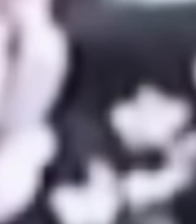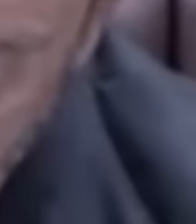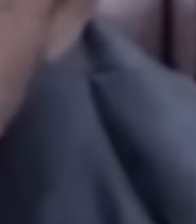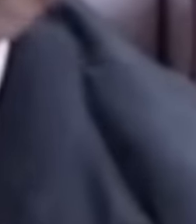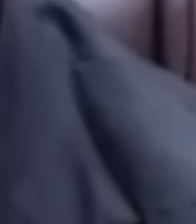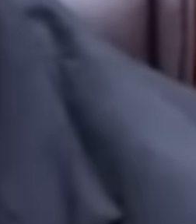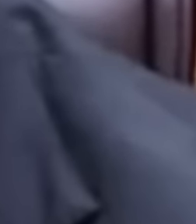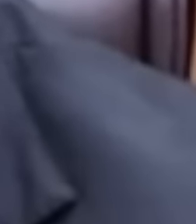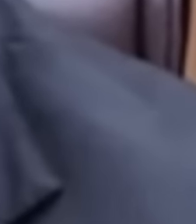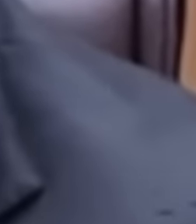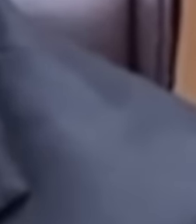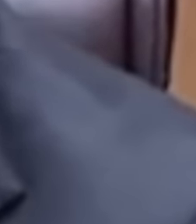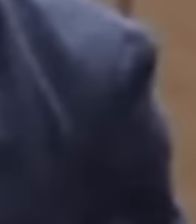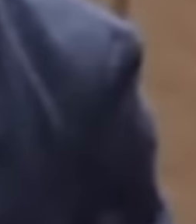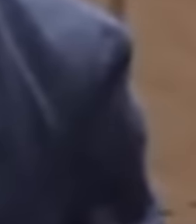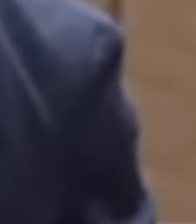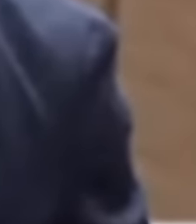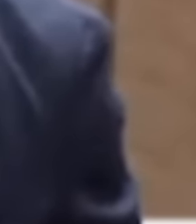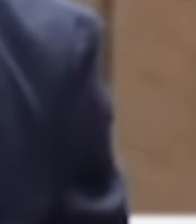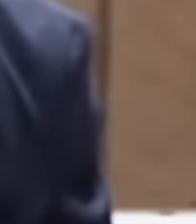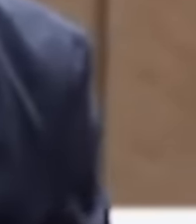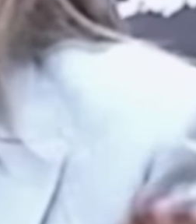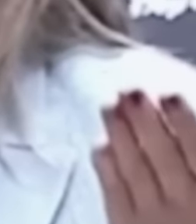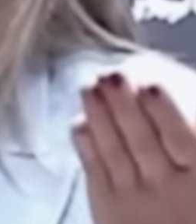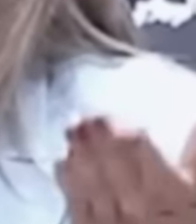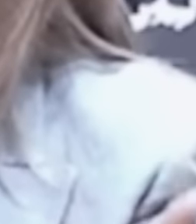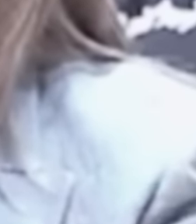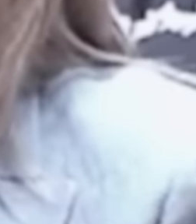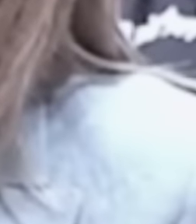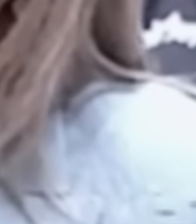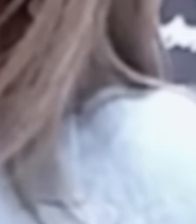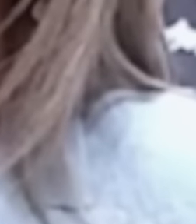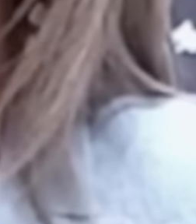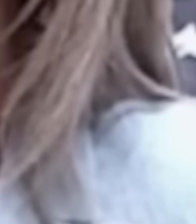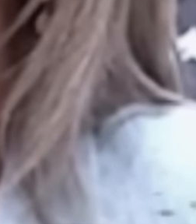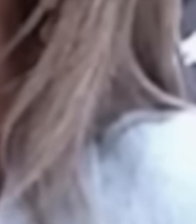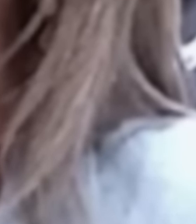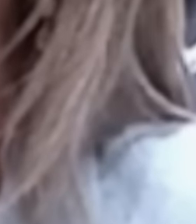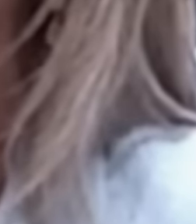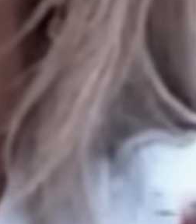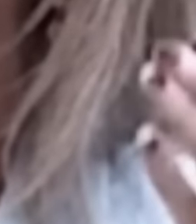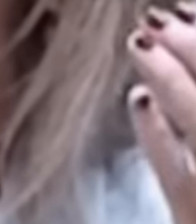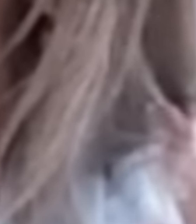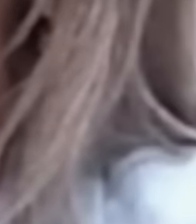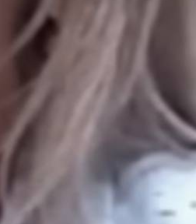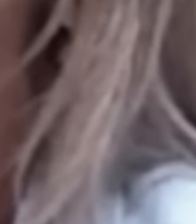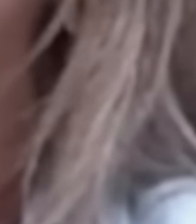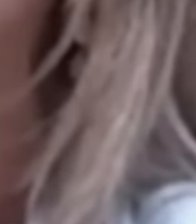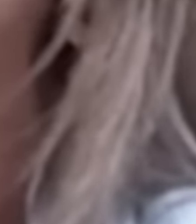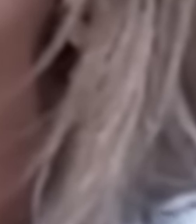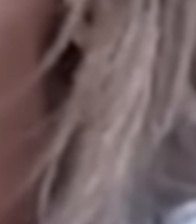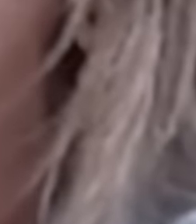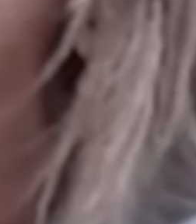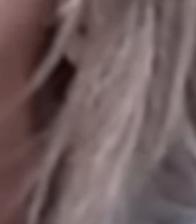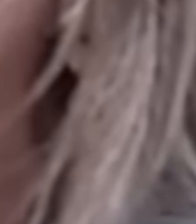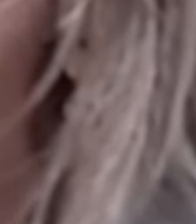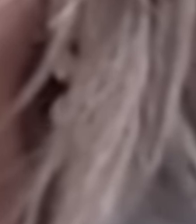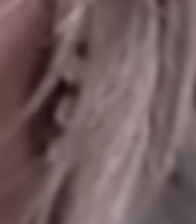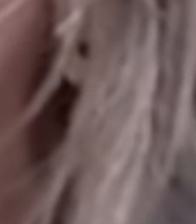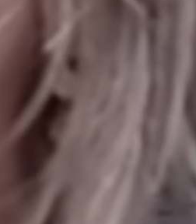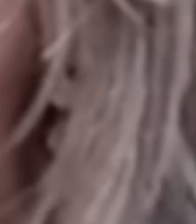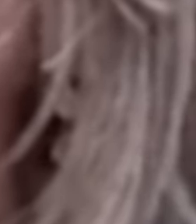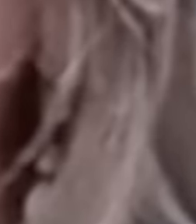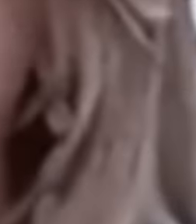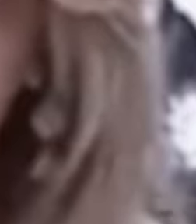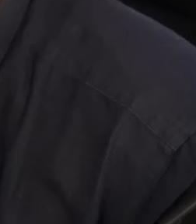Europa. La primera mujer vicepresidenta fue Loyola de Palacio. Enhorabuena señora Montero, coministra de la censura, de la